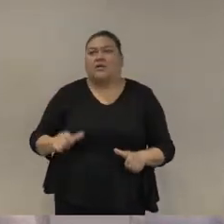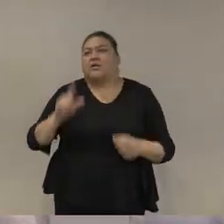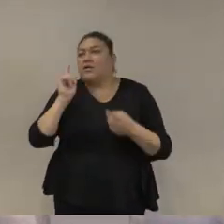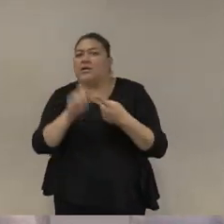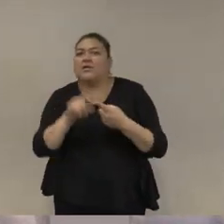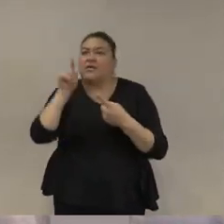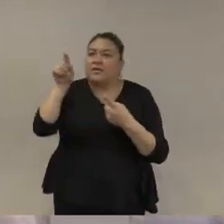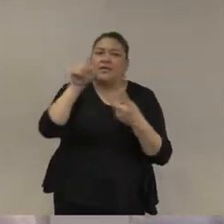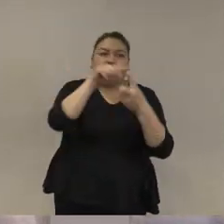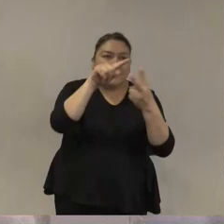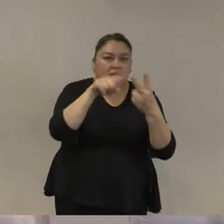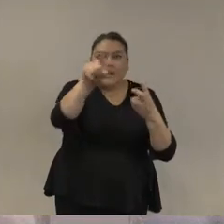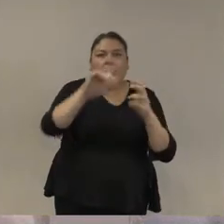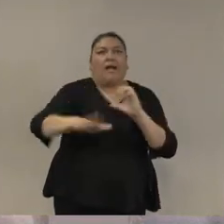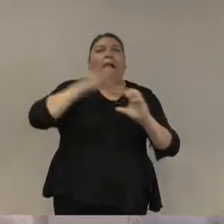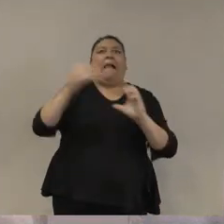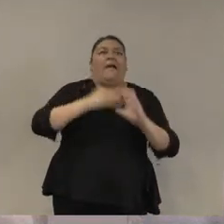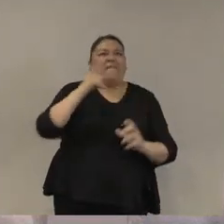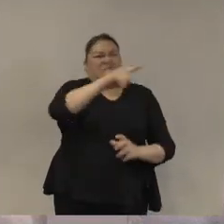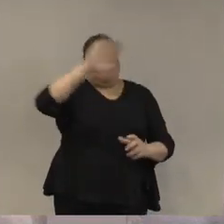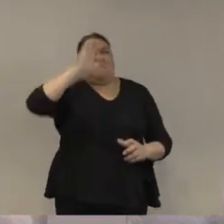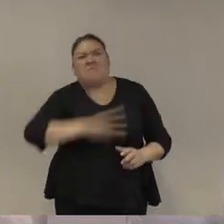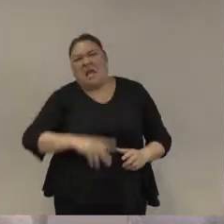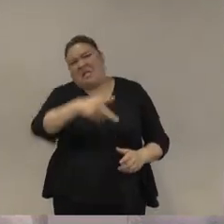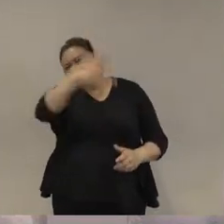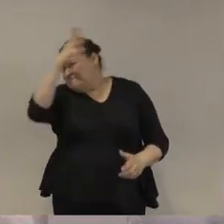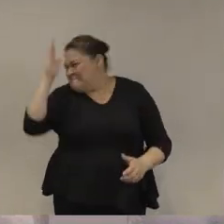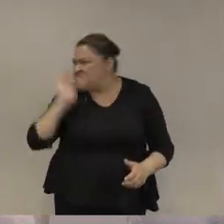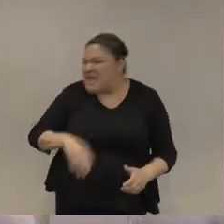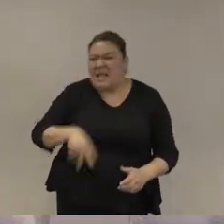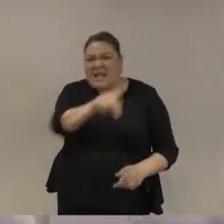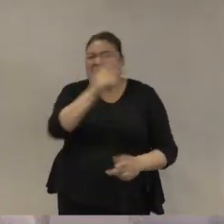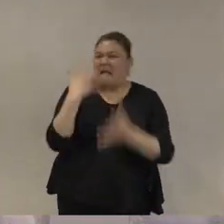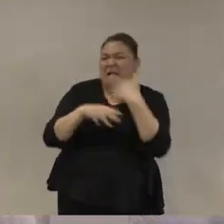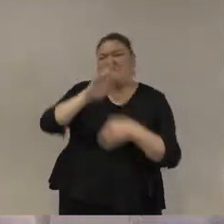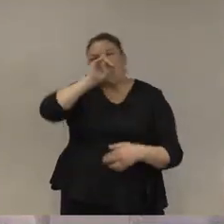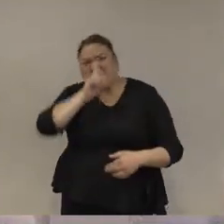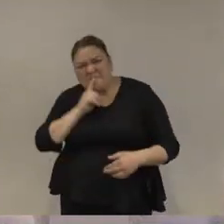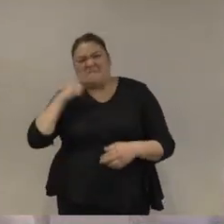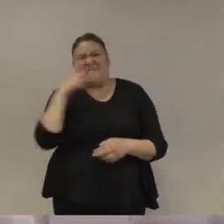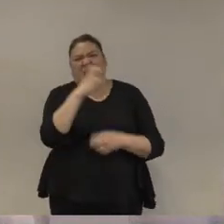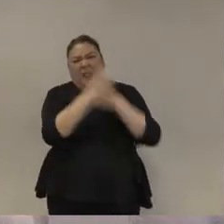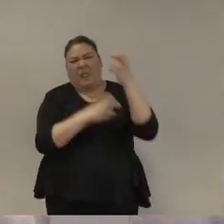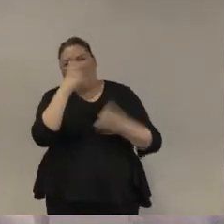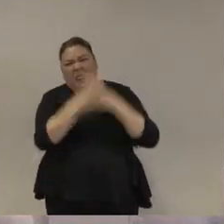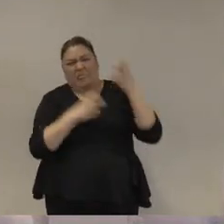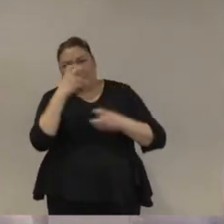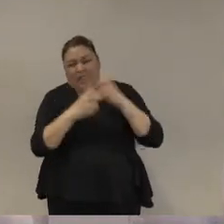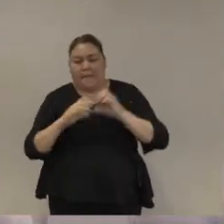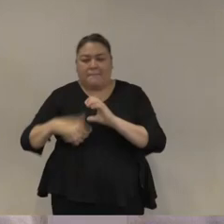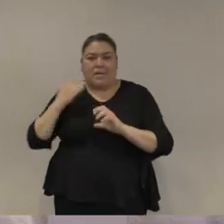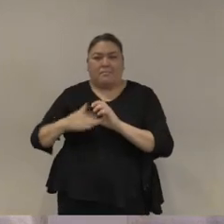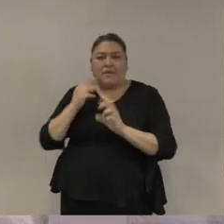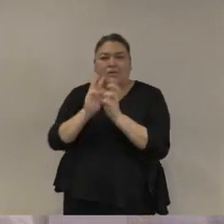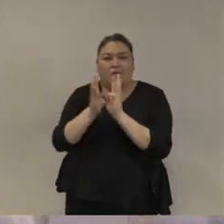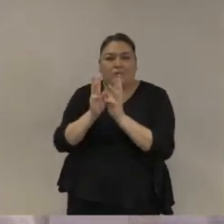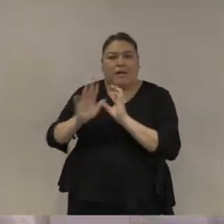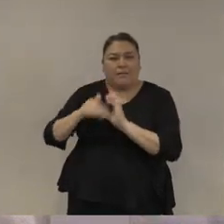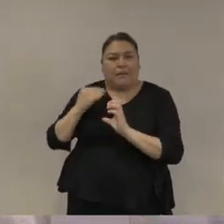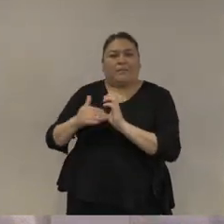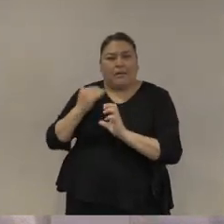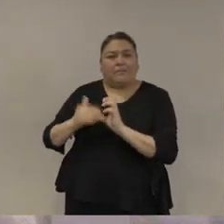Ernesto y un par más lo mismo cómo puede ser lo que te está diciendo no es cierto no es que mira y ahí está la evidencia